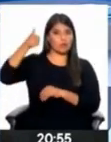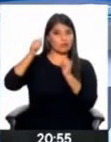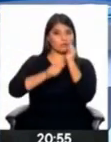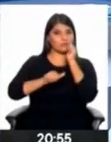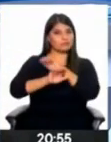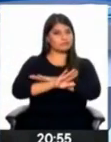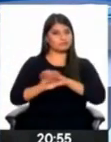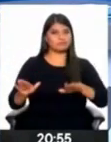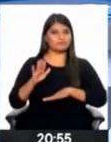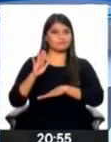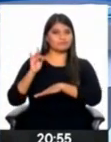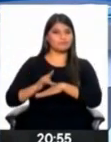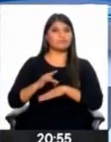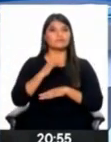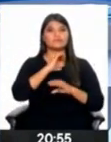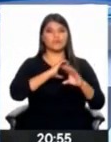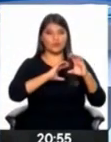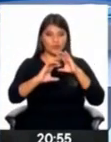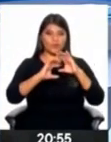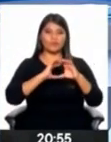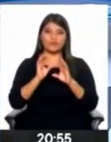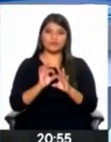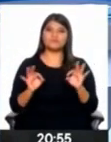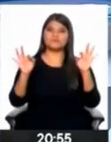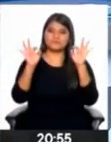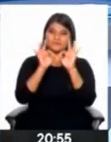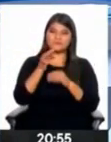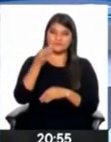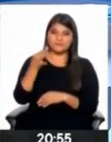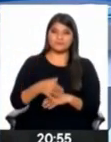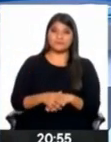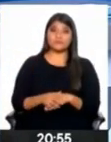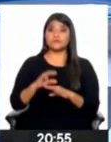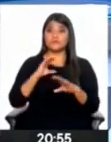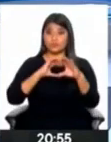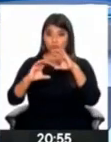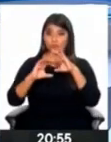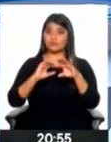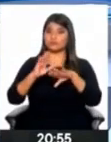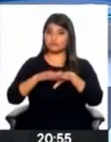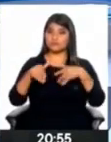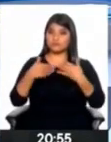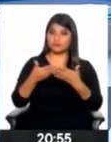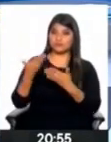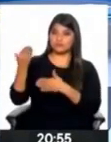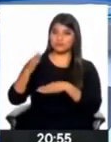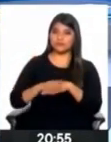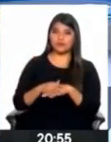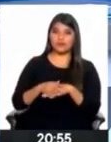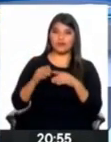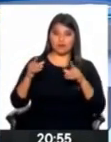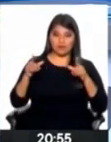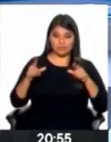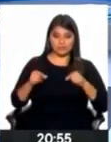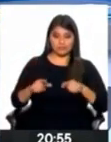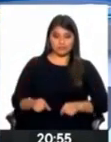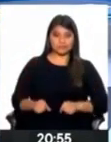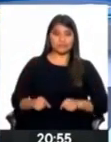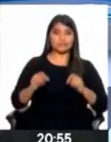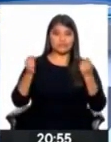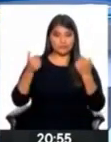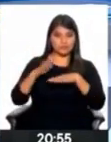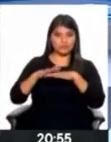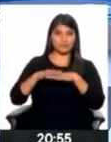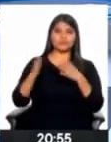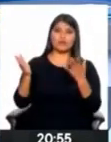tiene que tocarlo. Comunicación, lo primordial. Comunicación que llega también por parte de la Liga contra el Cáncer, atención, porque va a